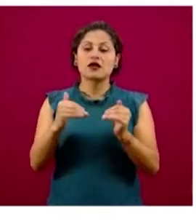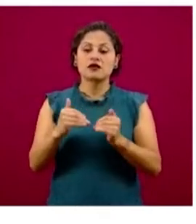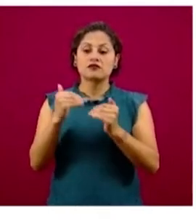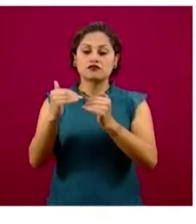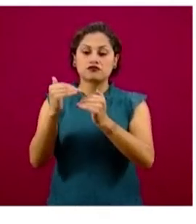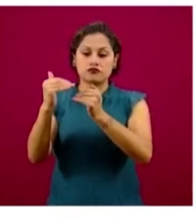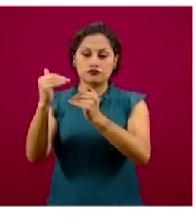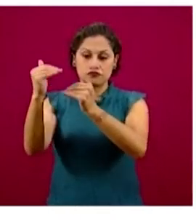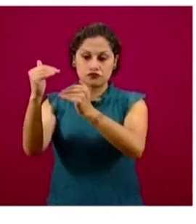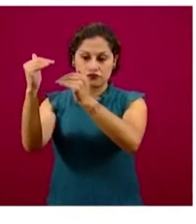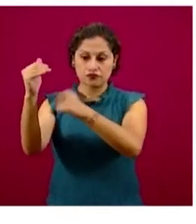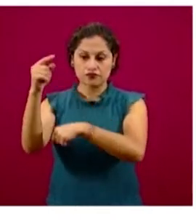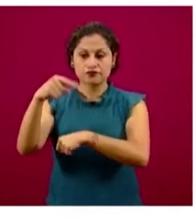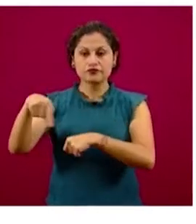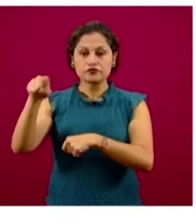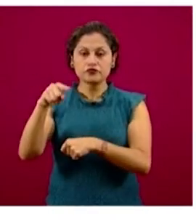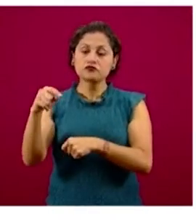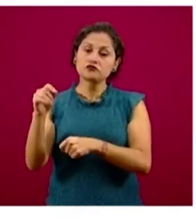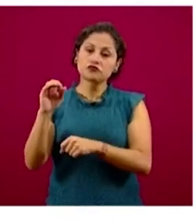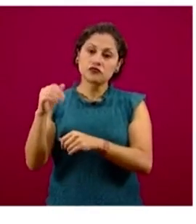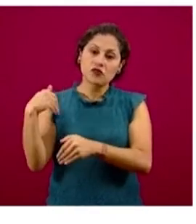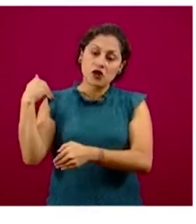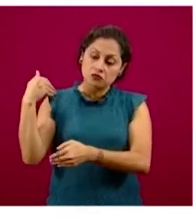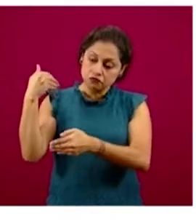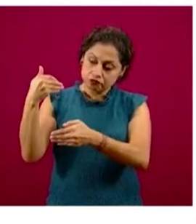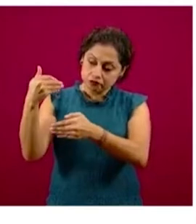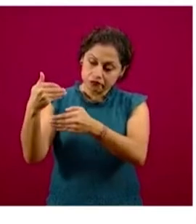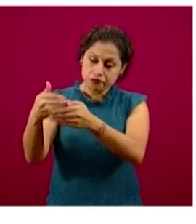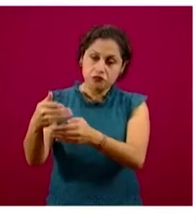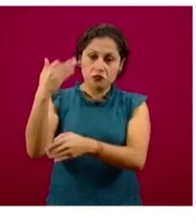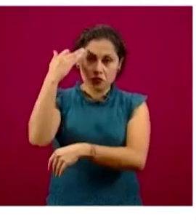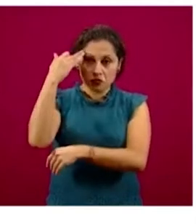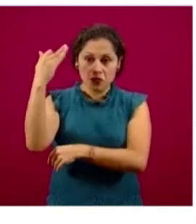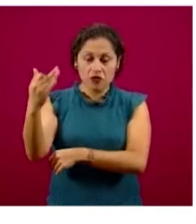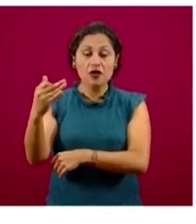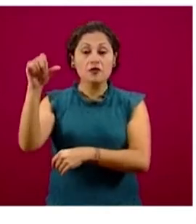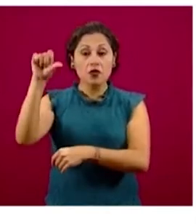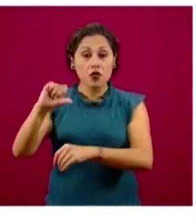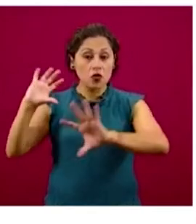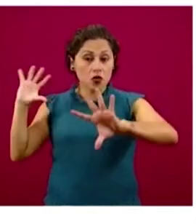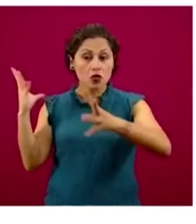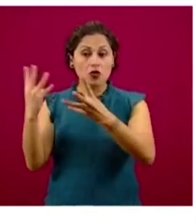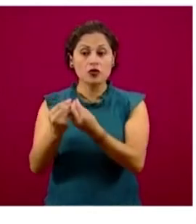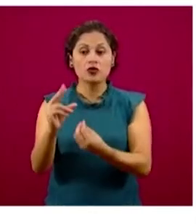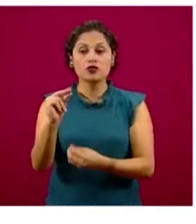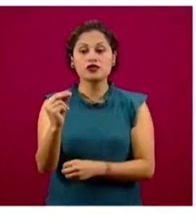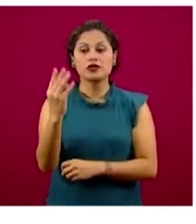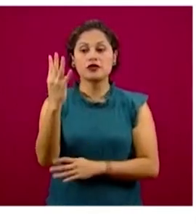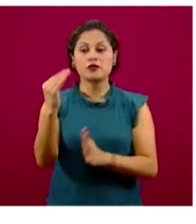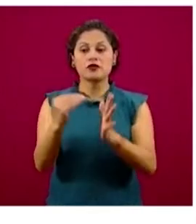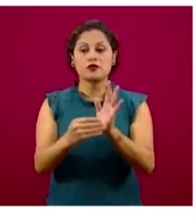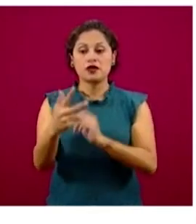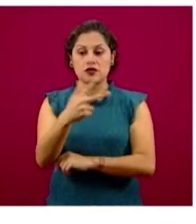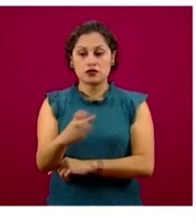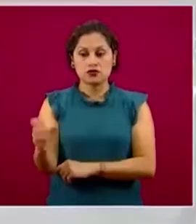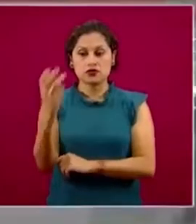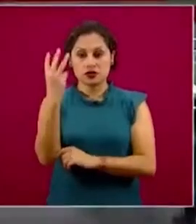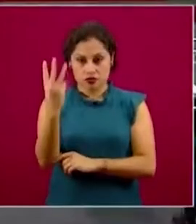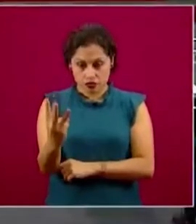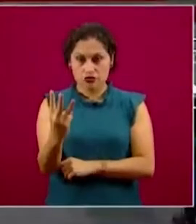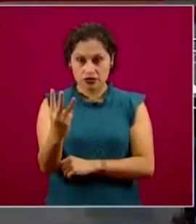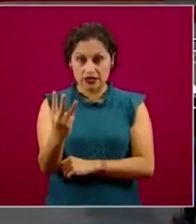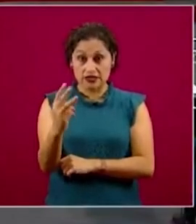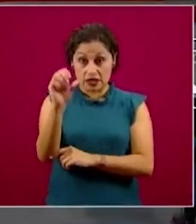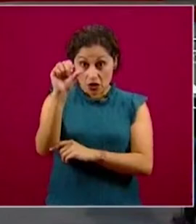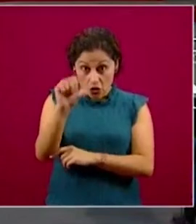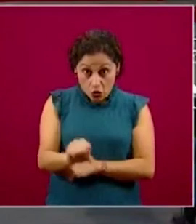58 mil, el 27, 66 mil y hoy llegamos a 84 mil 803. Los 21 mil que les pagaron hoy